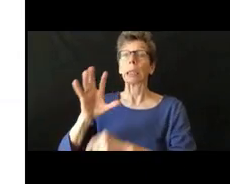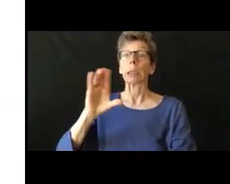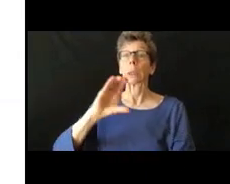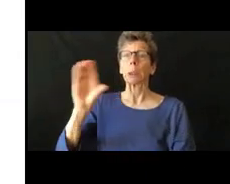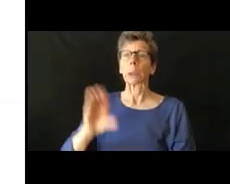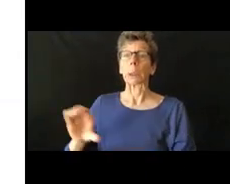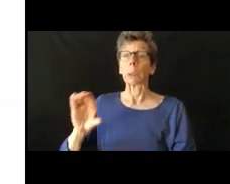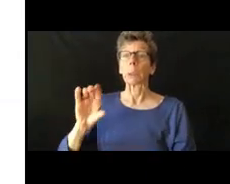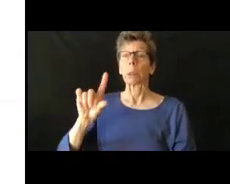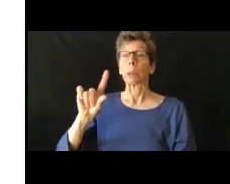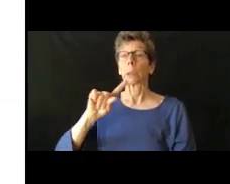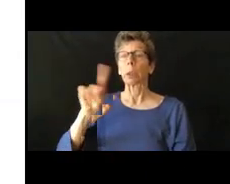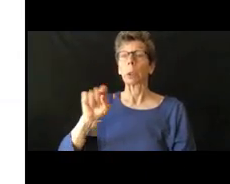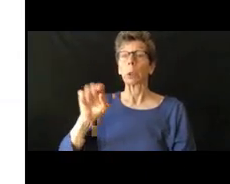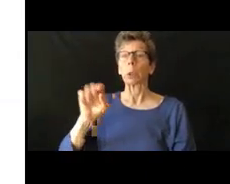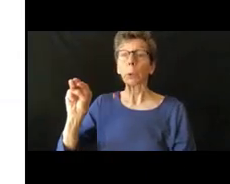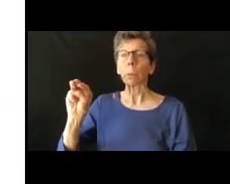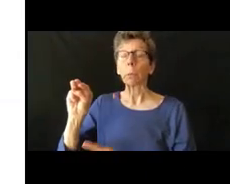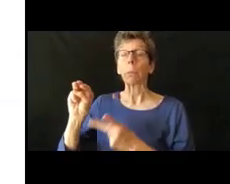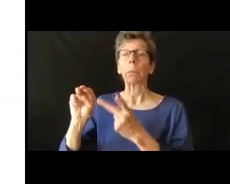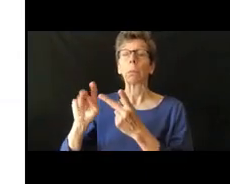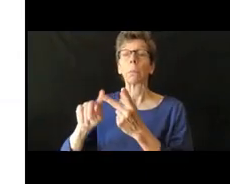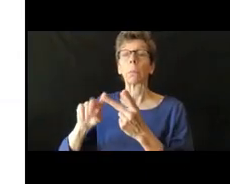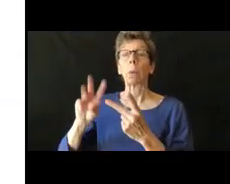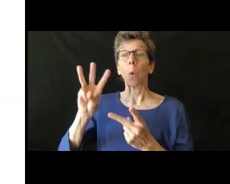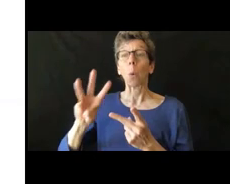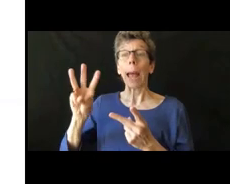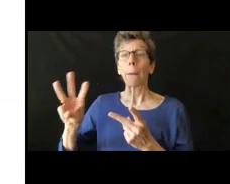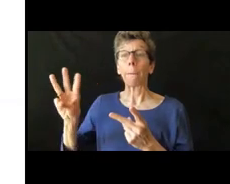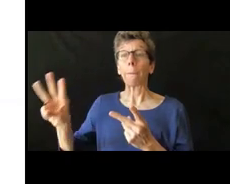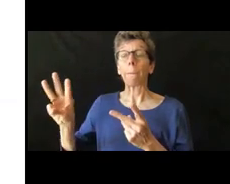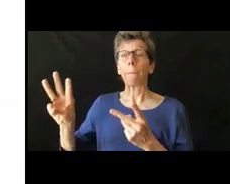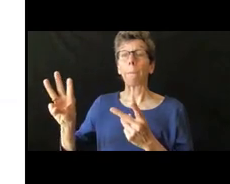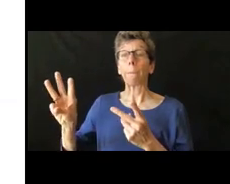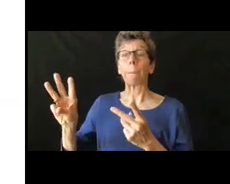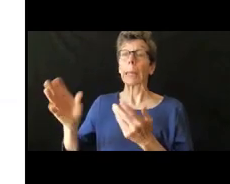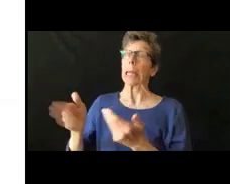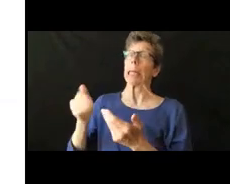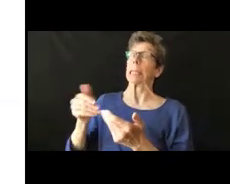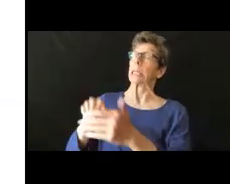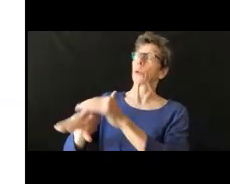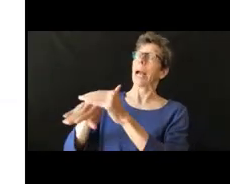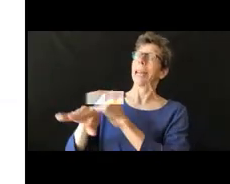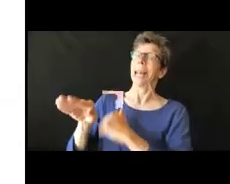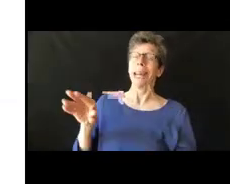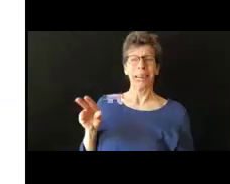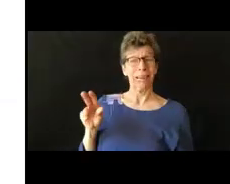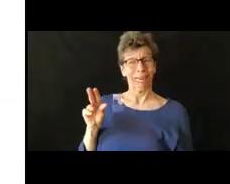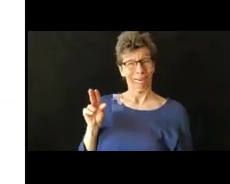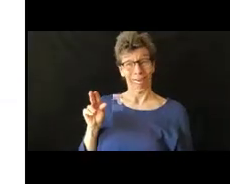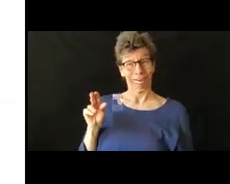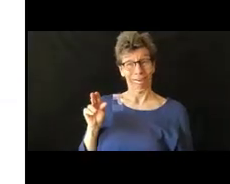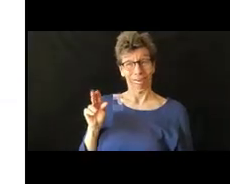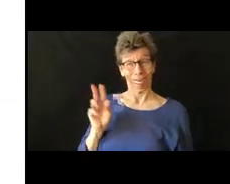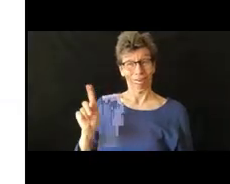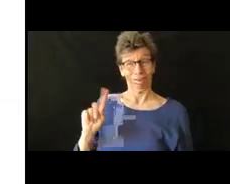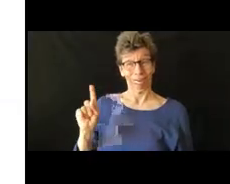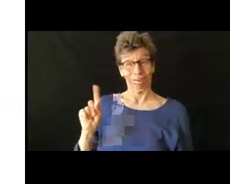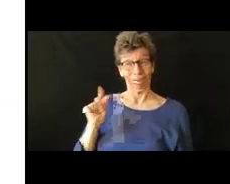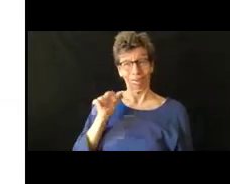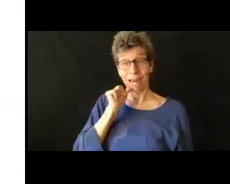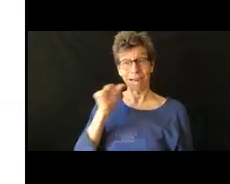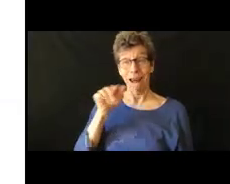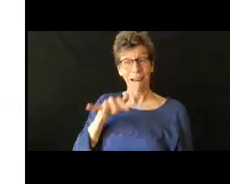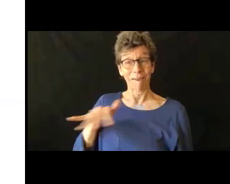o de web son accesibles pero yo sé que por ejemplo en algunas zonas rurales eso no se